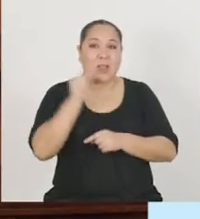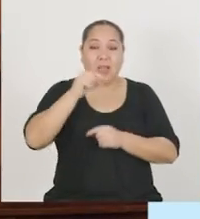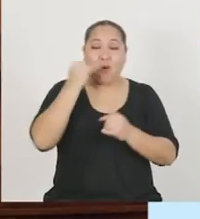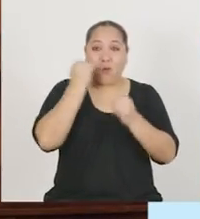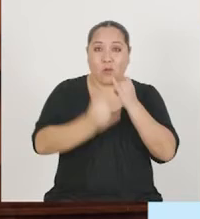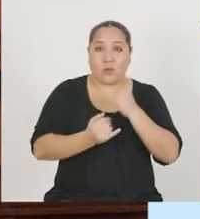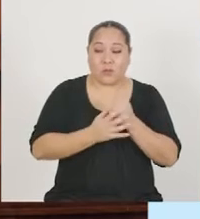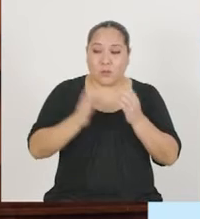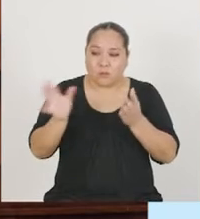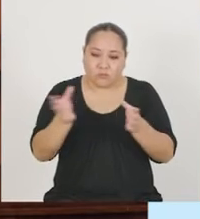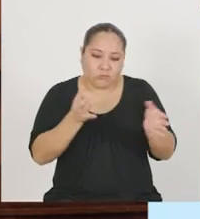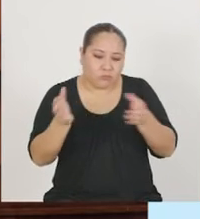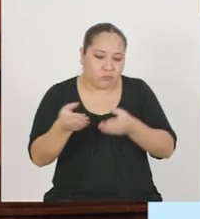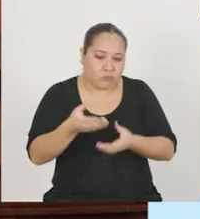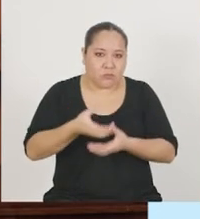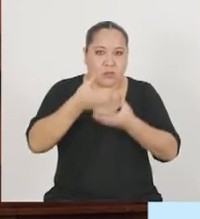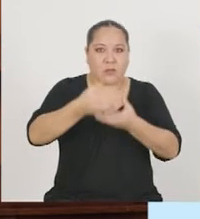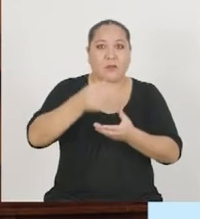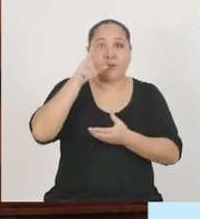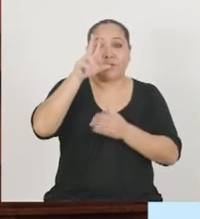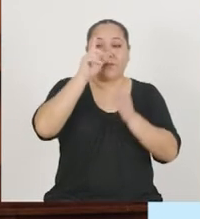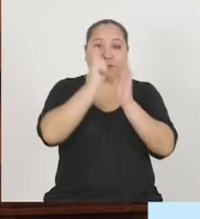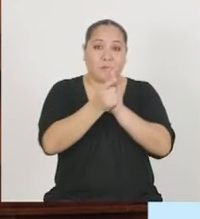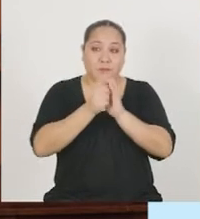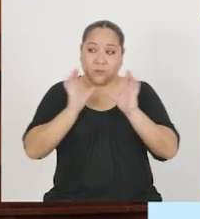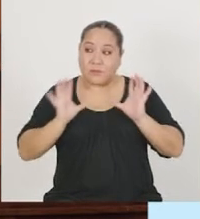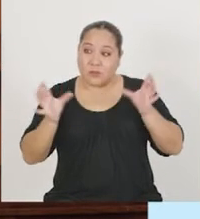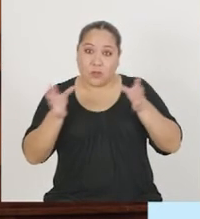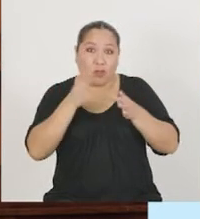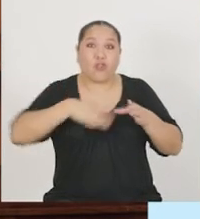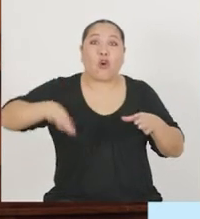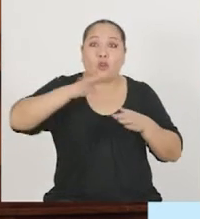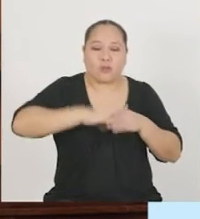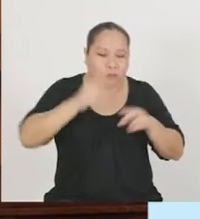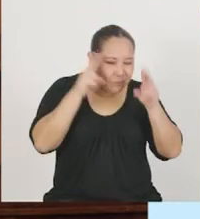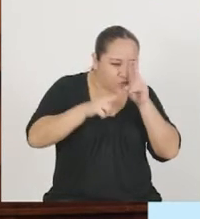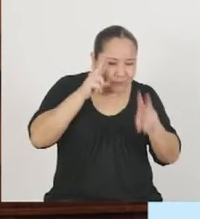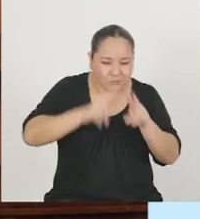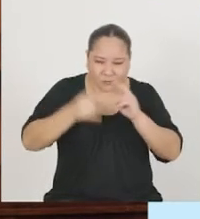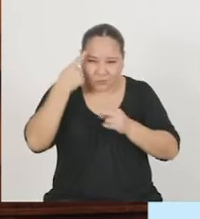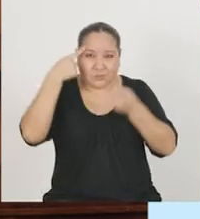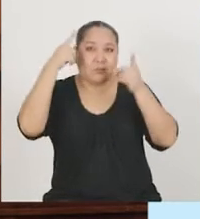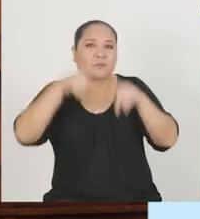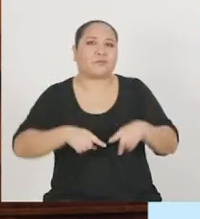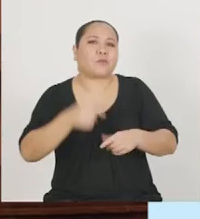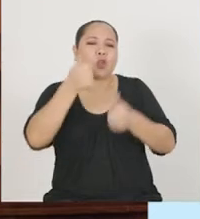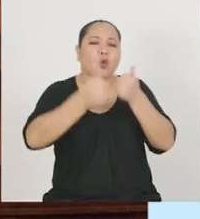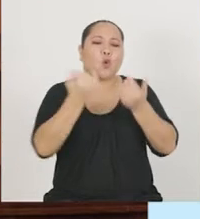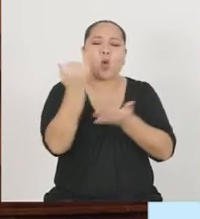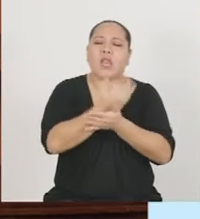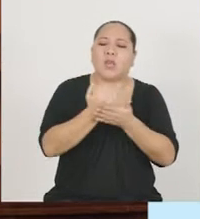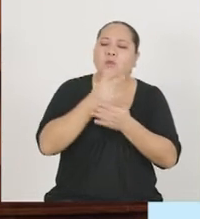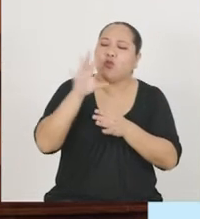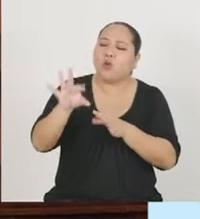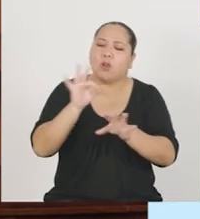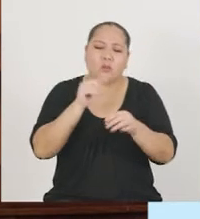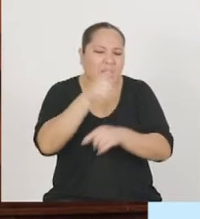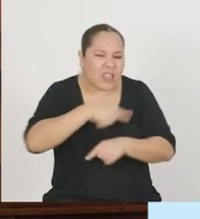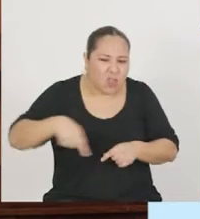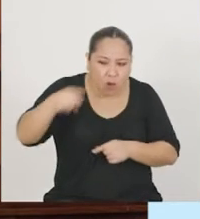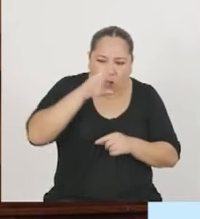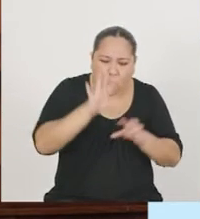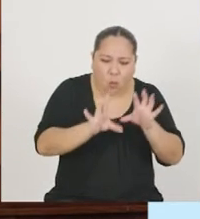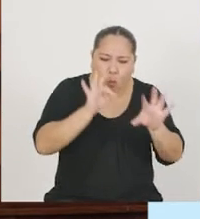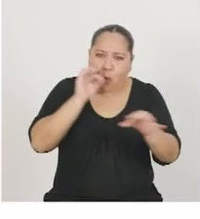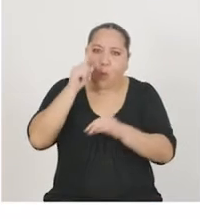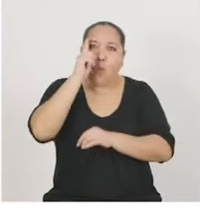Por último, se agrupan y en tres minutos revisan y se ponen de acuerdo sobre qué dibujo eligen de